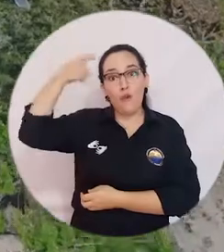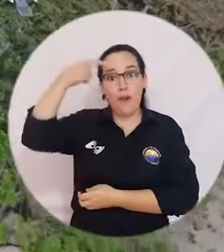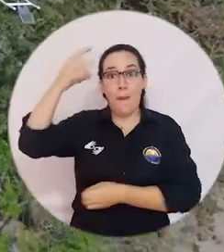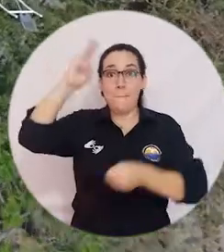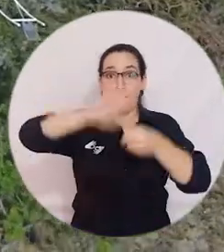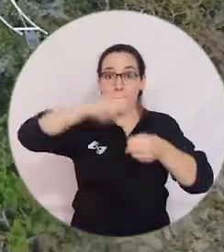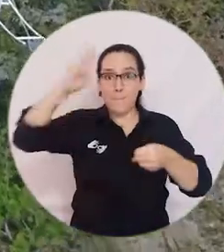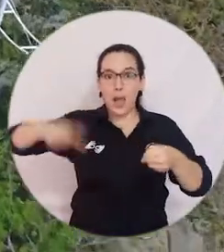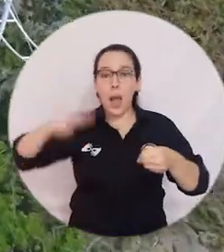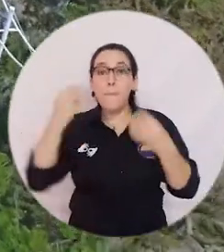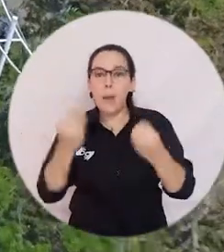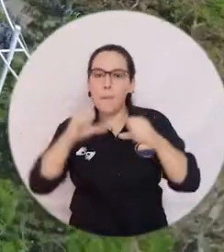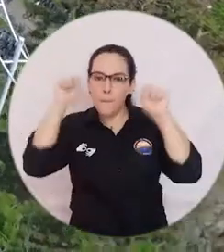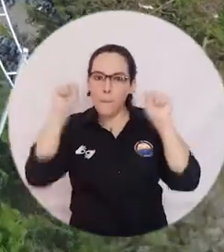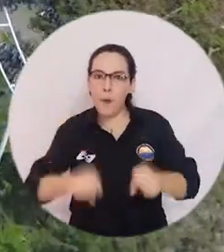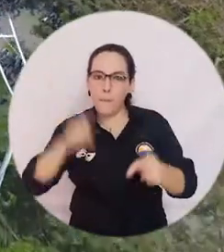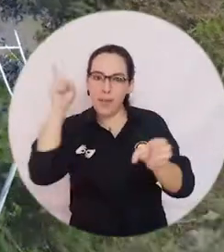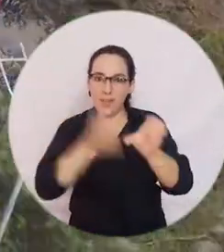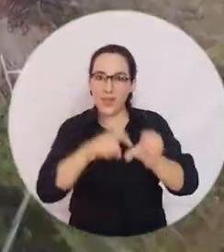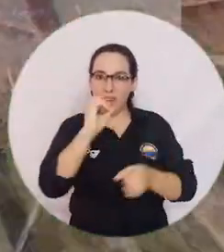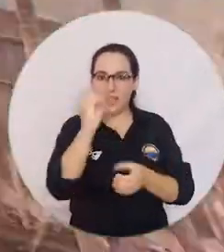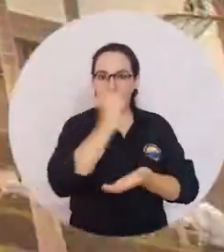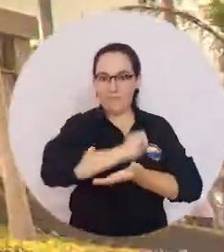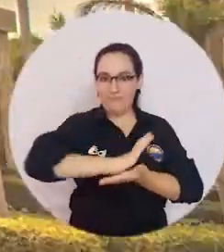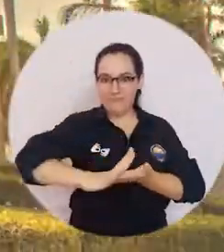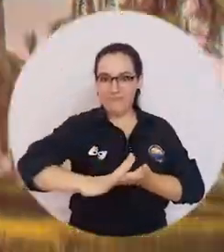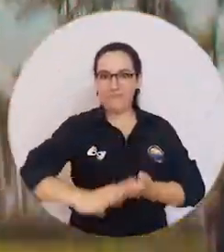gobernación del Magdalena para asegurar la matrícula cero.